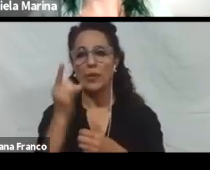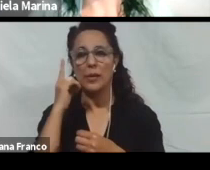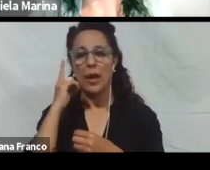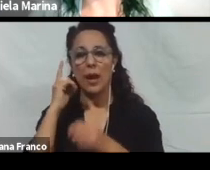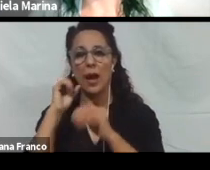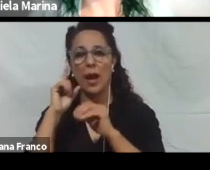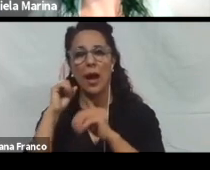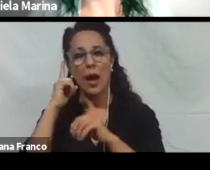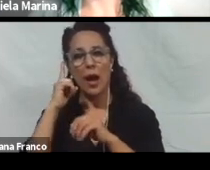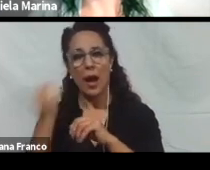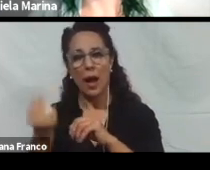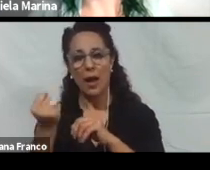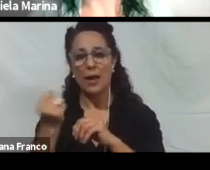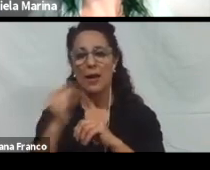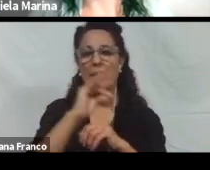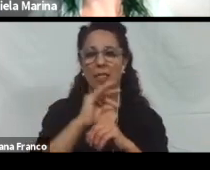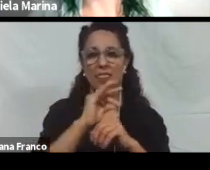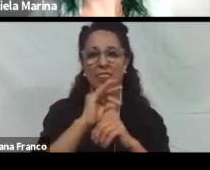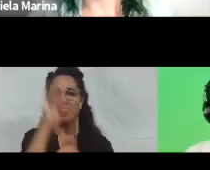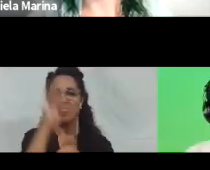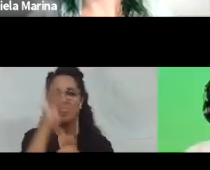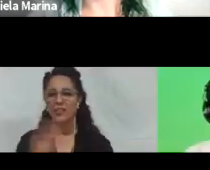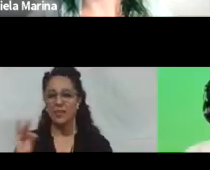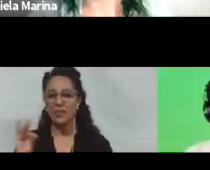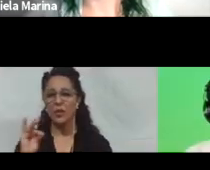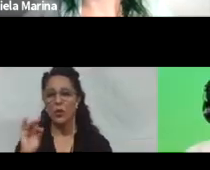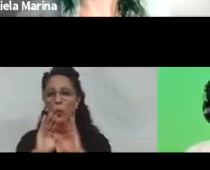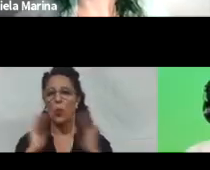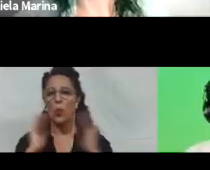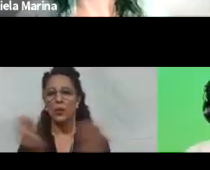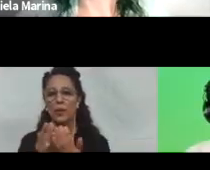No sé si hay algunas consultas o dudas que podamos ver.